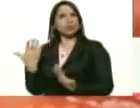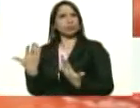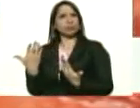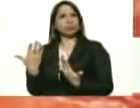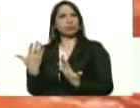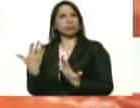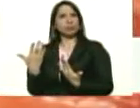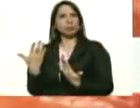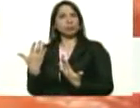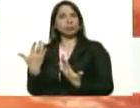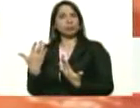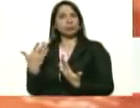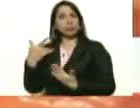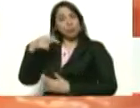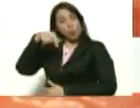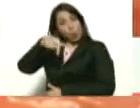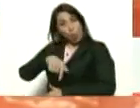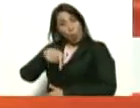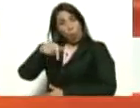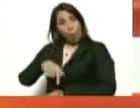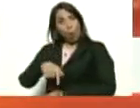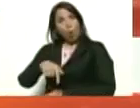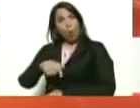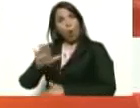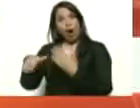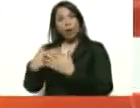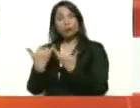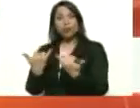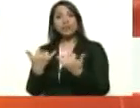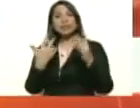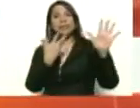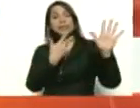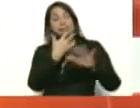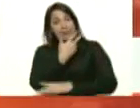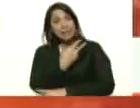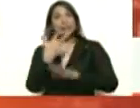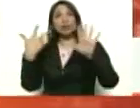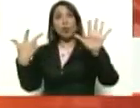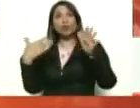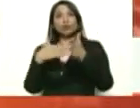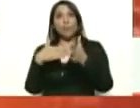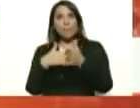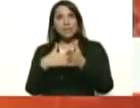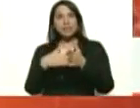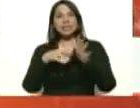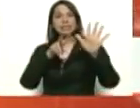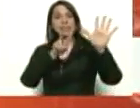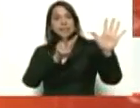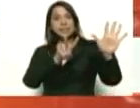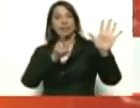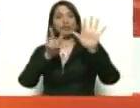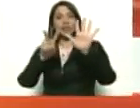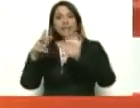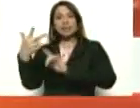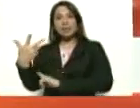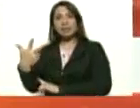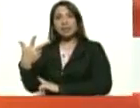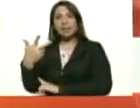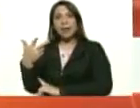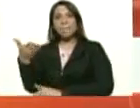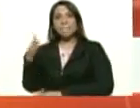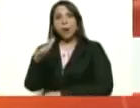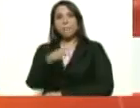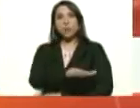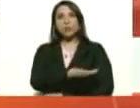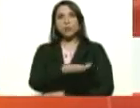Ha llegado hoy, a esta hora, 38.773 fallecidos. Toda